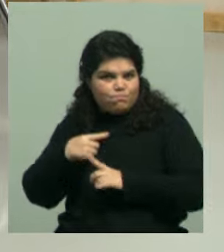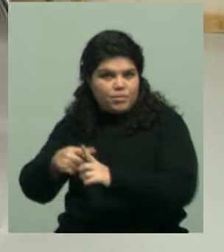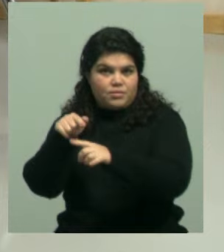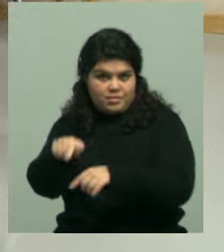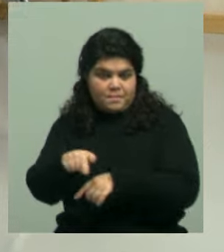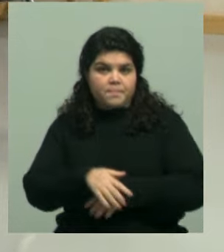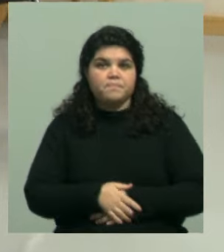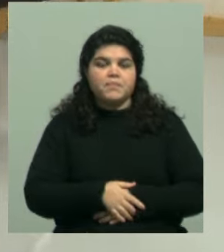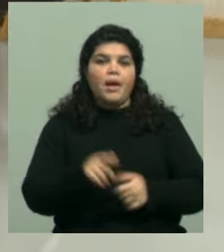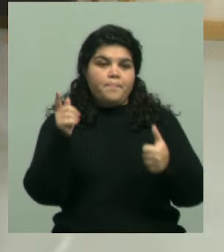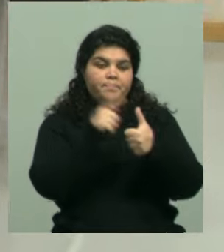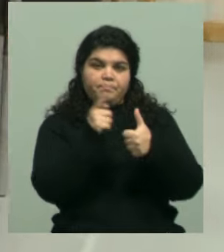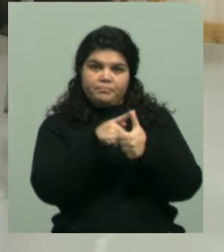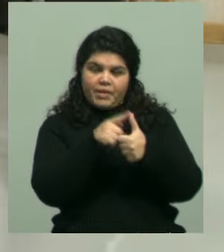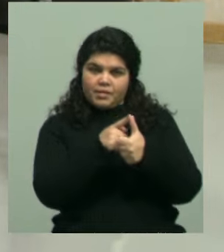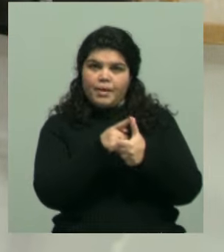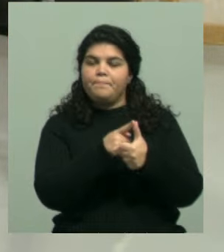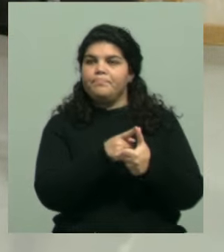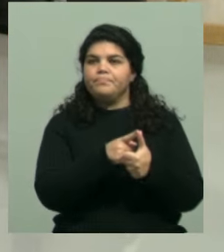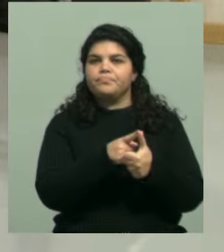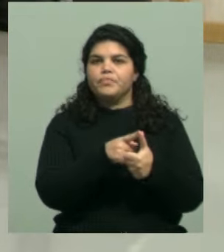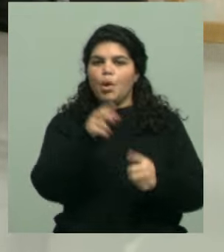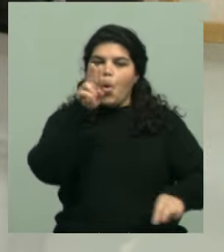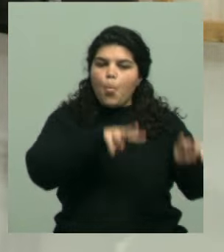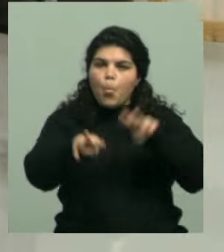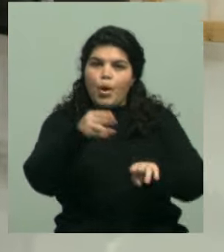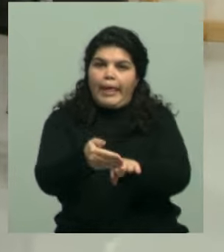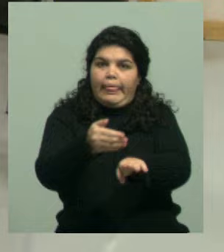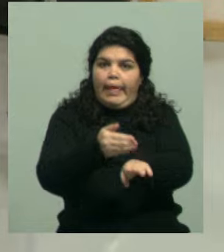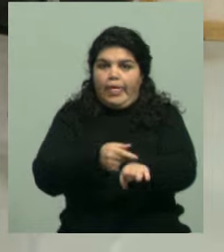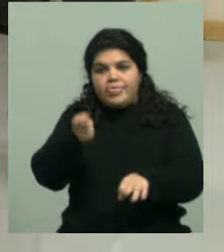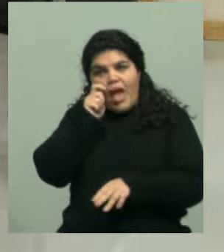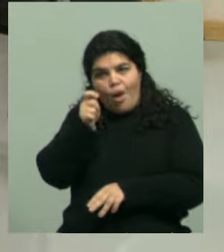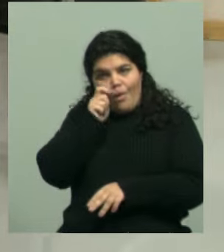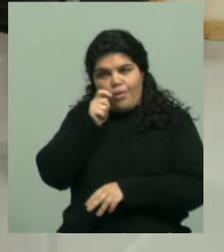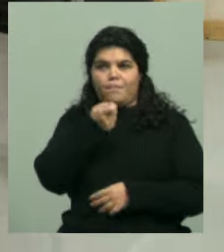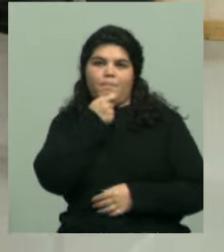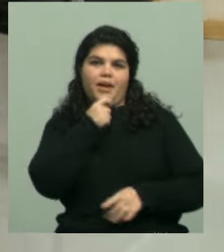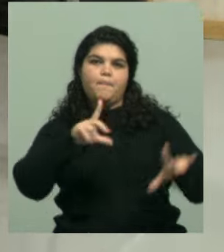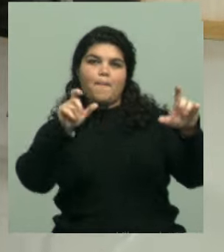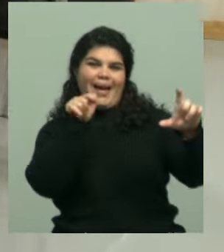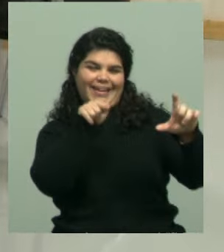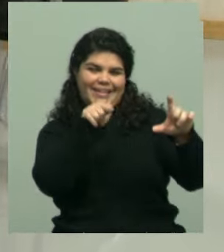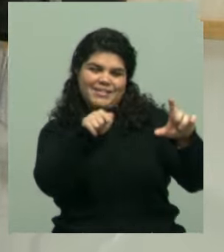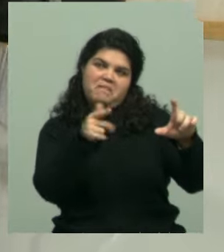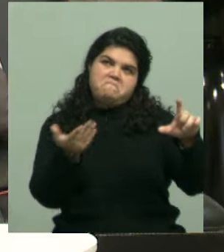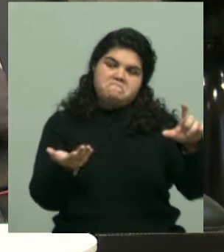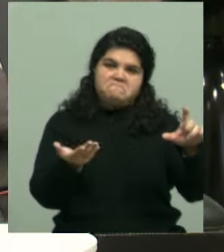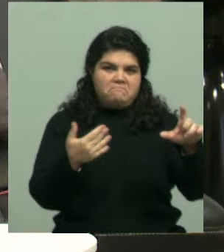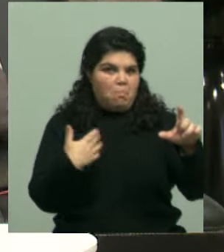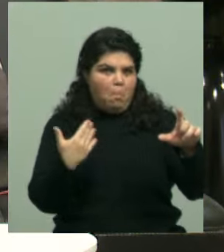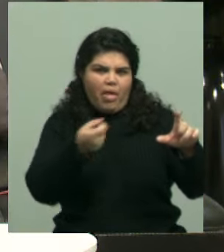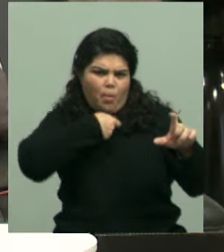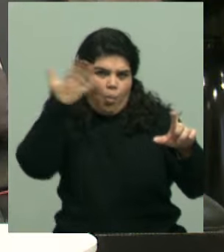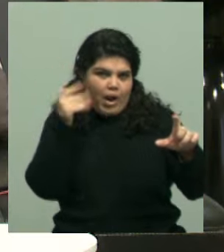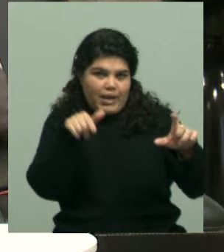sencilla es realizar una búsqueda reversa a través de Google. Por ejemplo, si vos tenés esta imagen o cualquier otra imagen que vos quieras